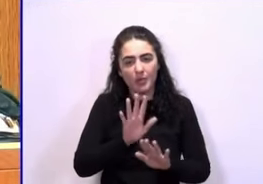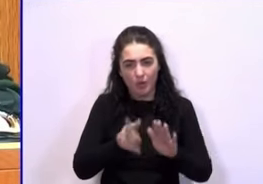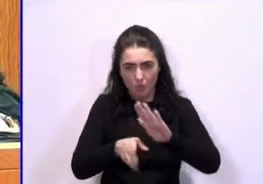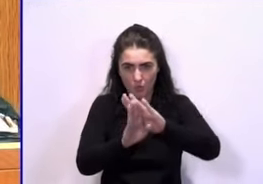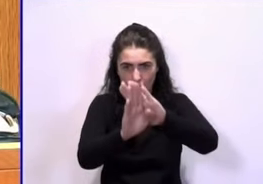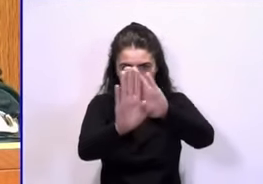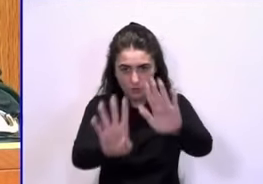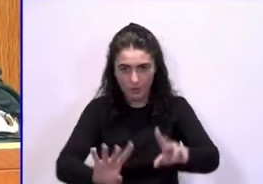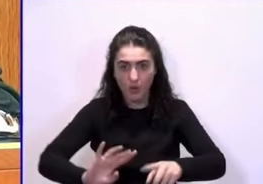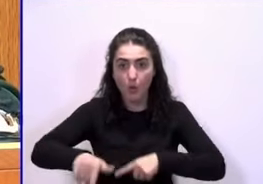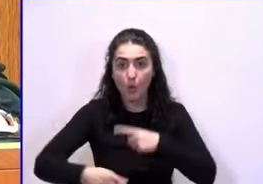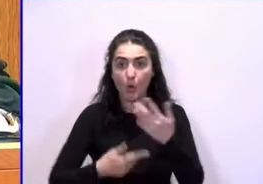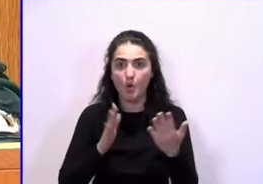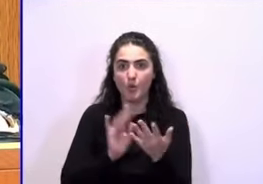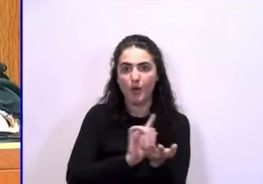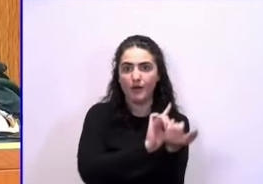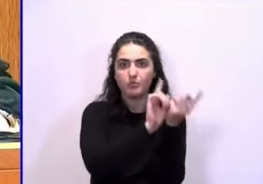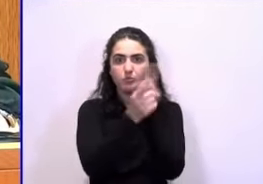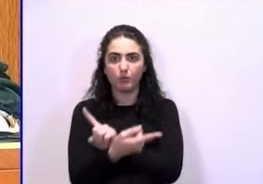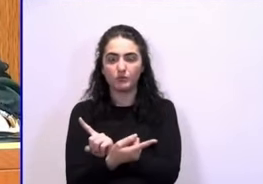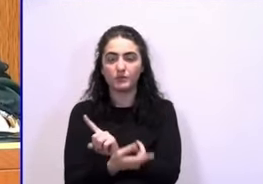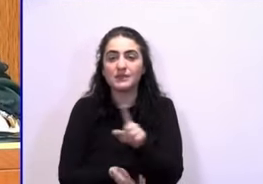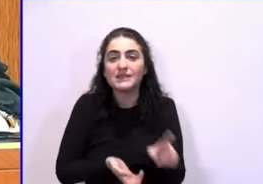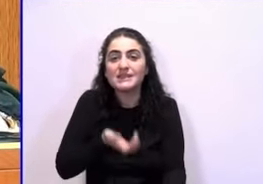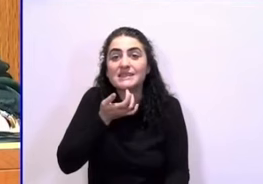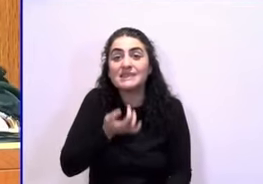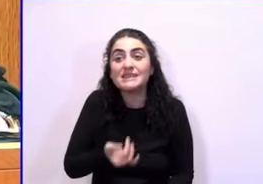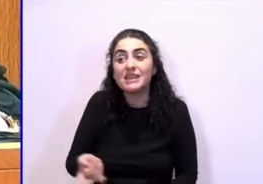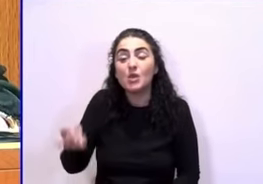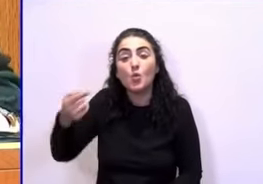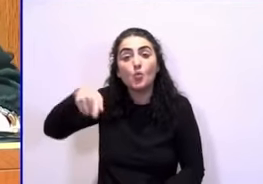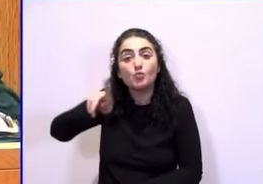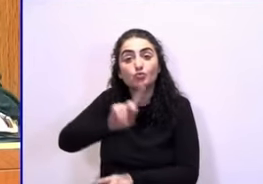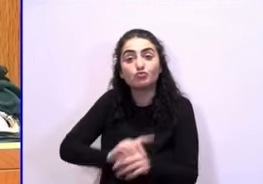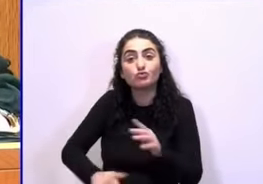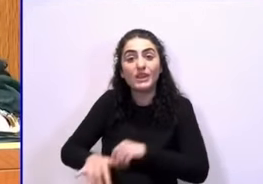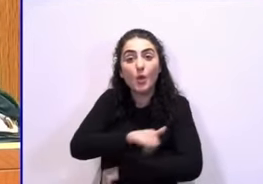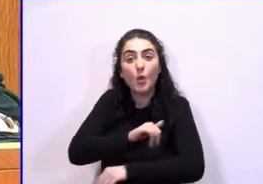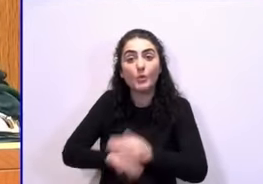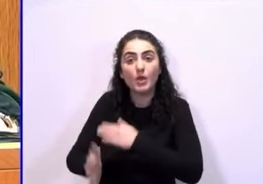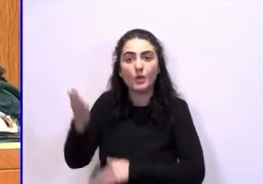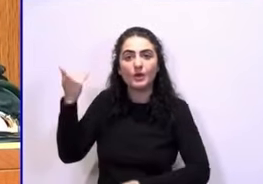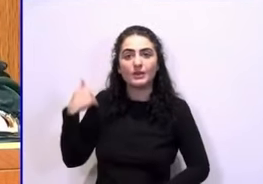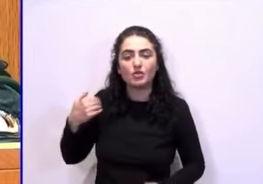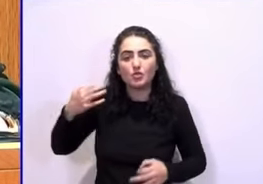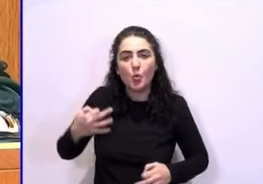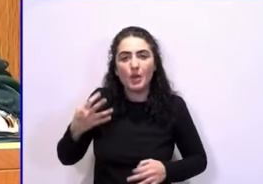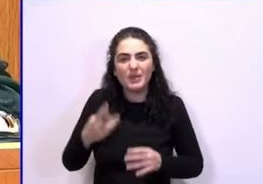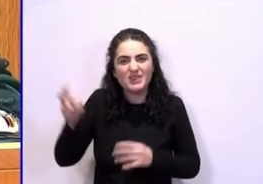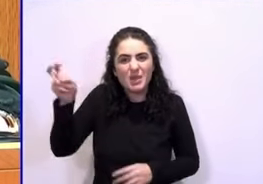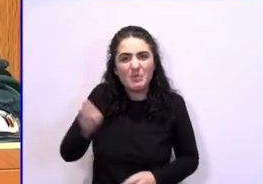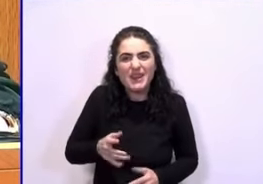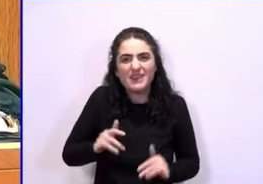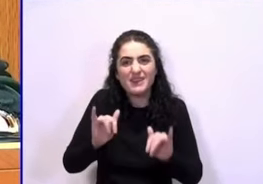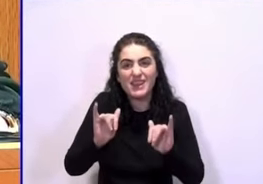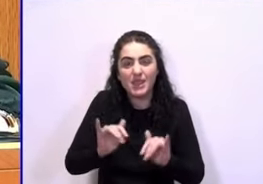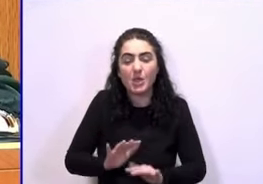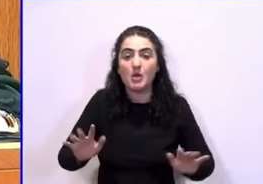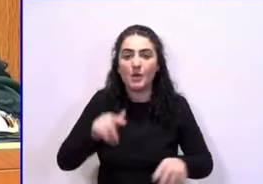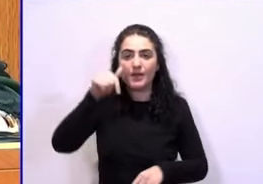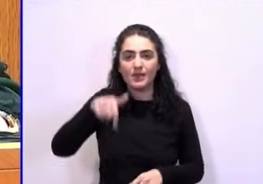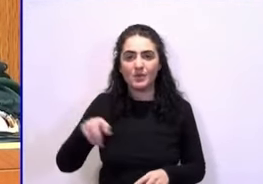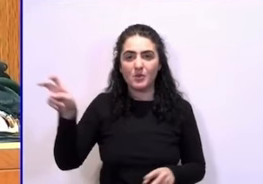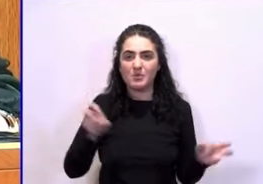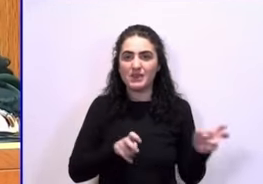Y es que llegó la transición. Y si hubiera estado usted aquí, en la anterior legislatura, pues seguramente ni hubiera venido. Pero aquí comparecieron expertos